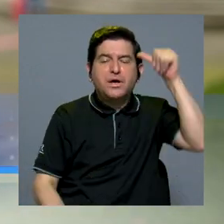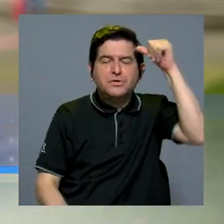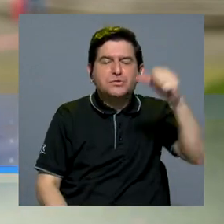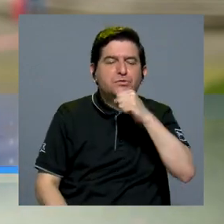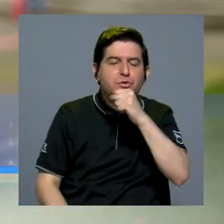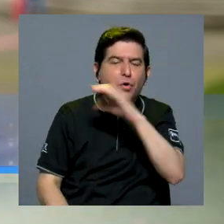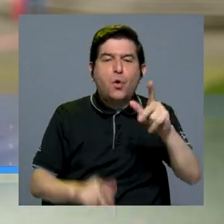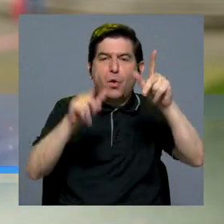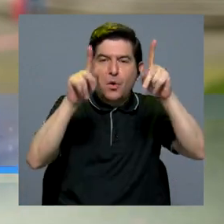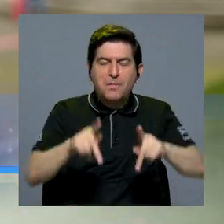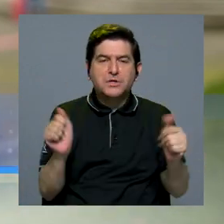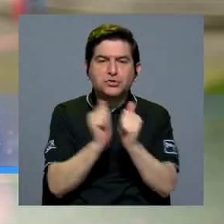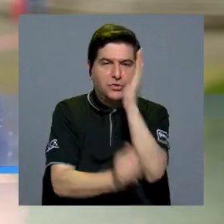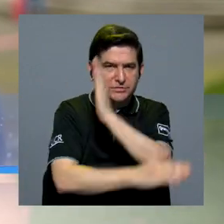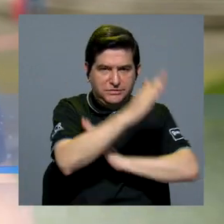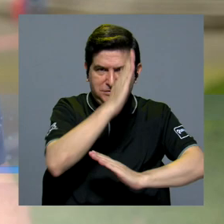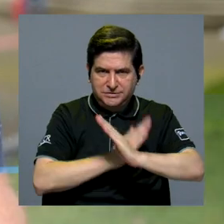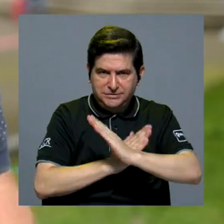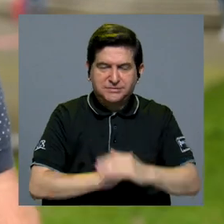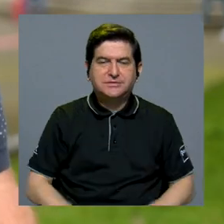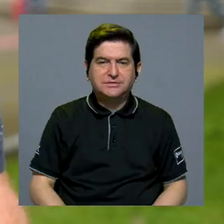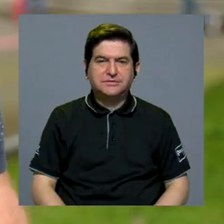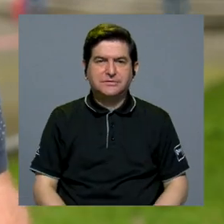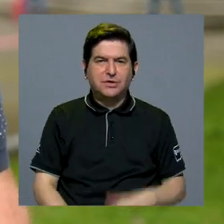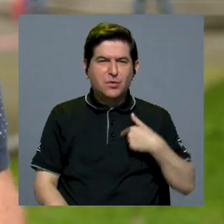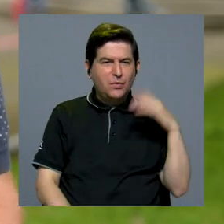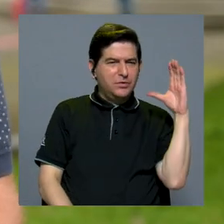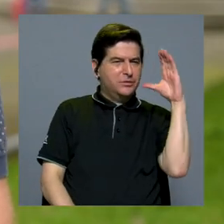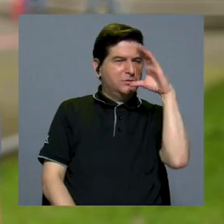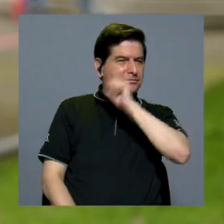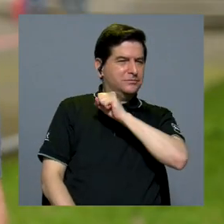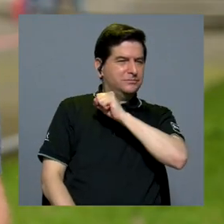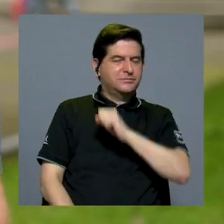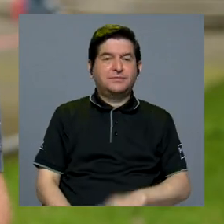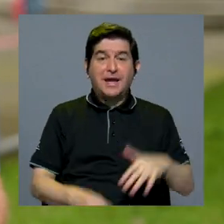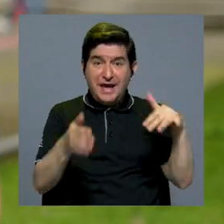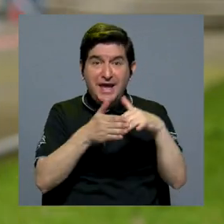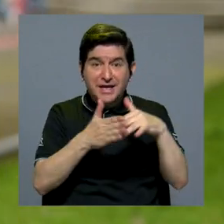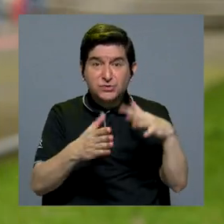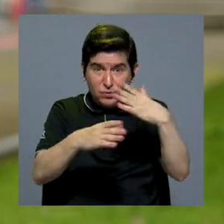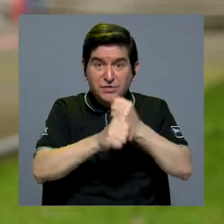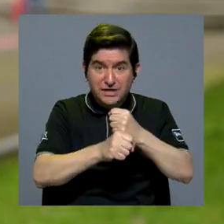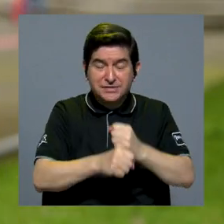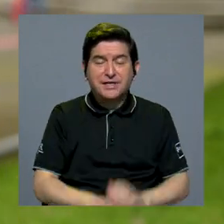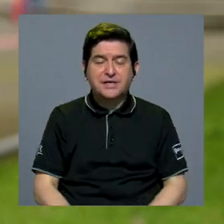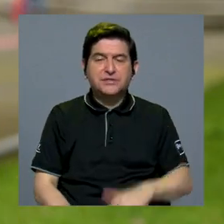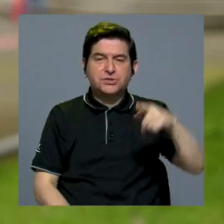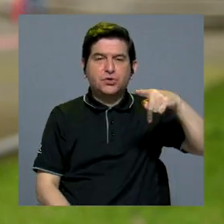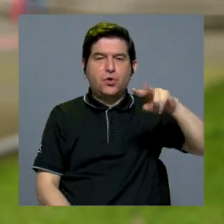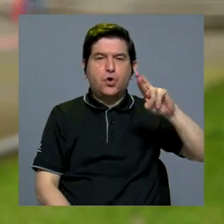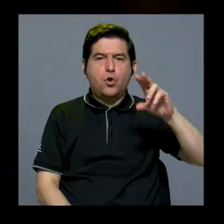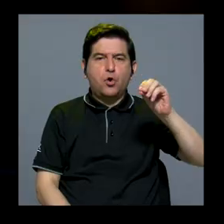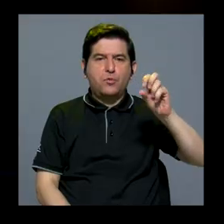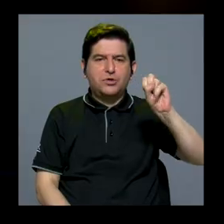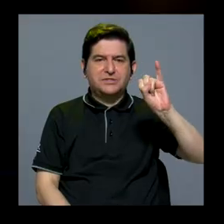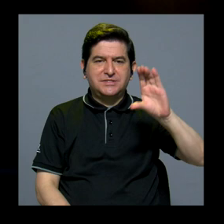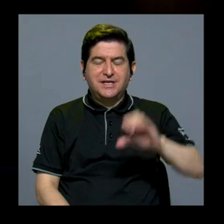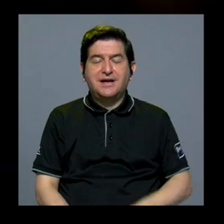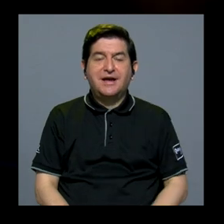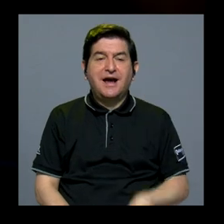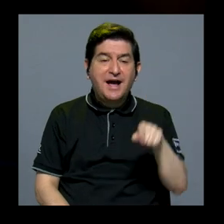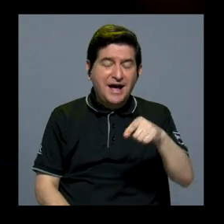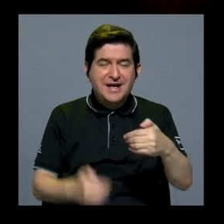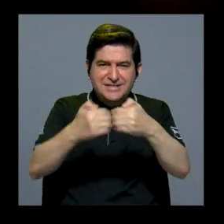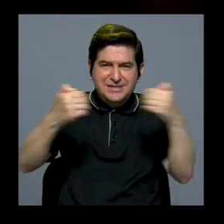con la población adulta mayor o con las personas con discapacidad. Ahí uno ve que en los estudios que hemos hecho en ProSIC se